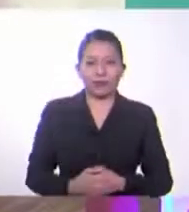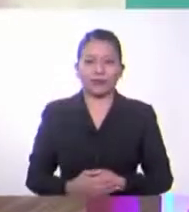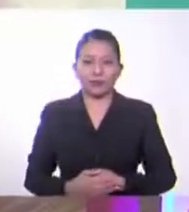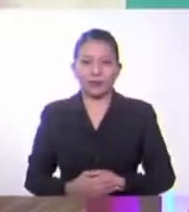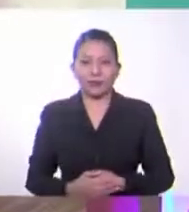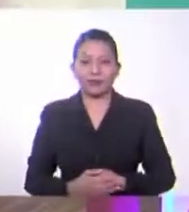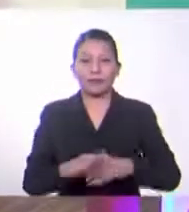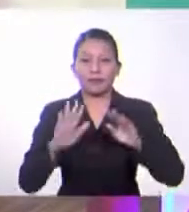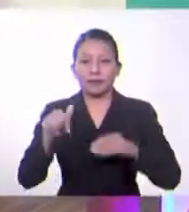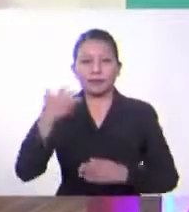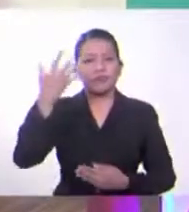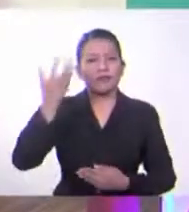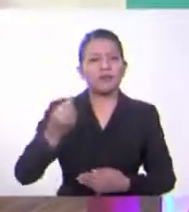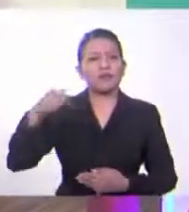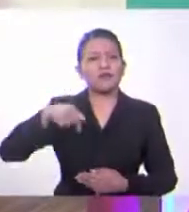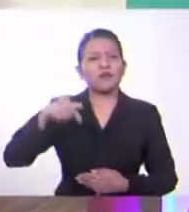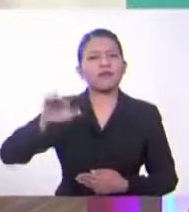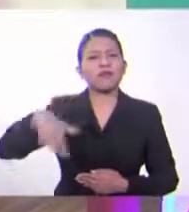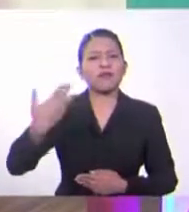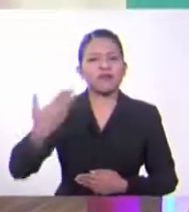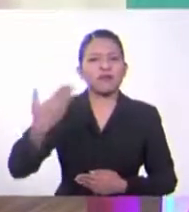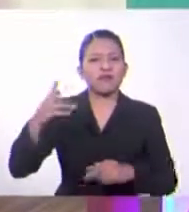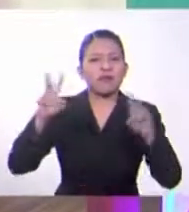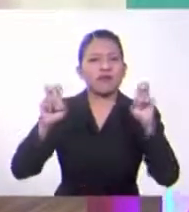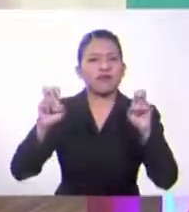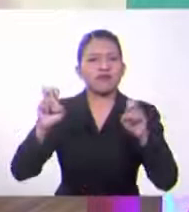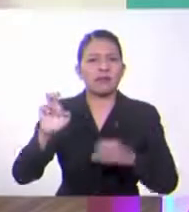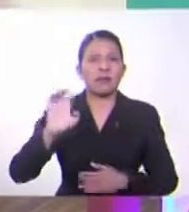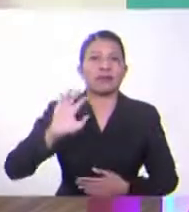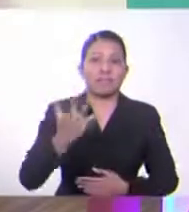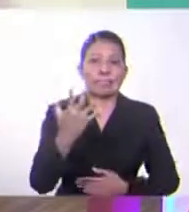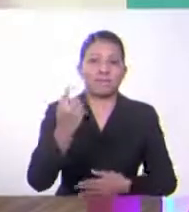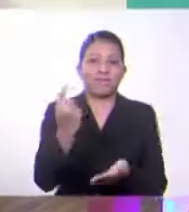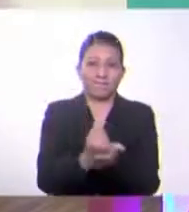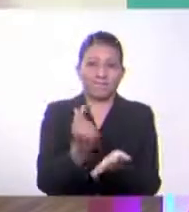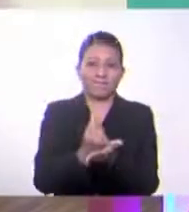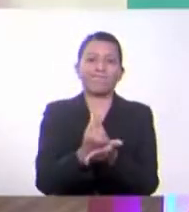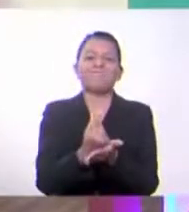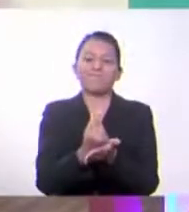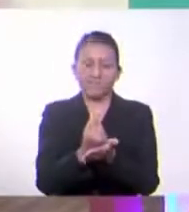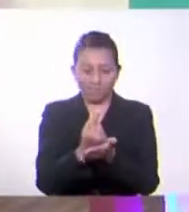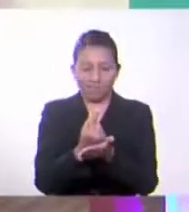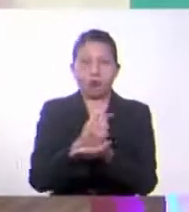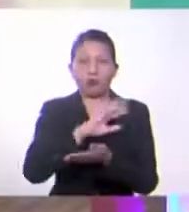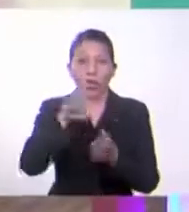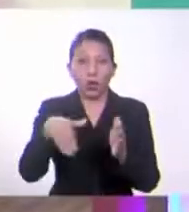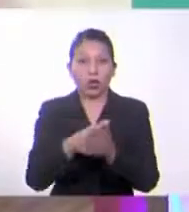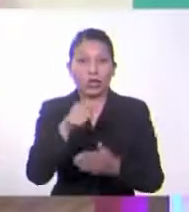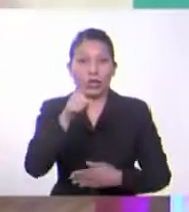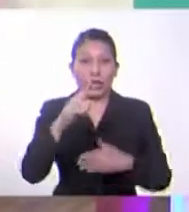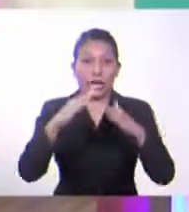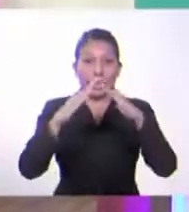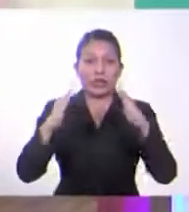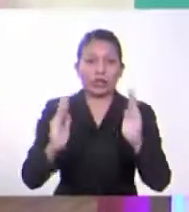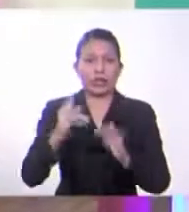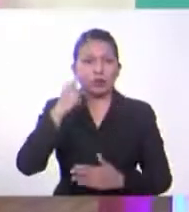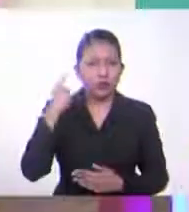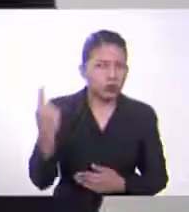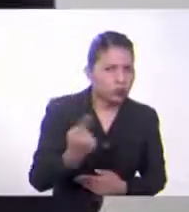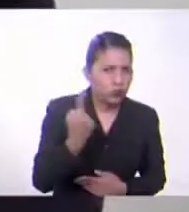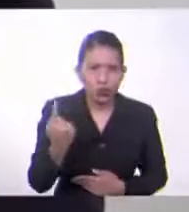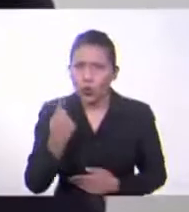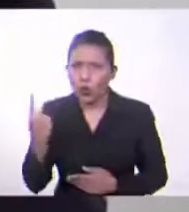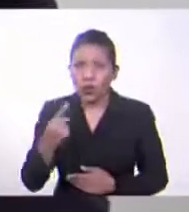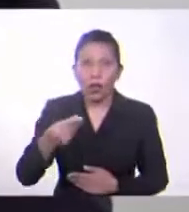El día de hoy vamos a trabajar quinto grado. Así que, todos en casa, por favor, buscando su libro de